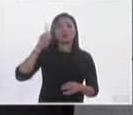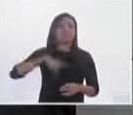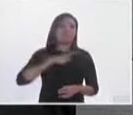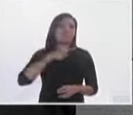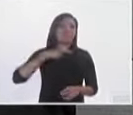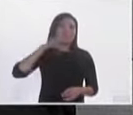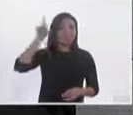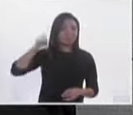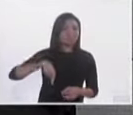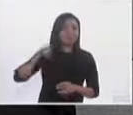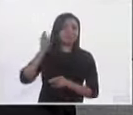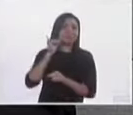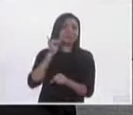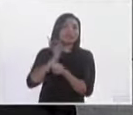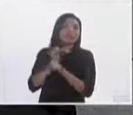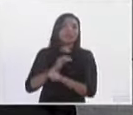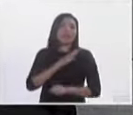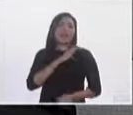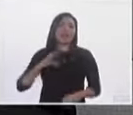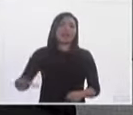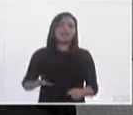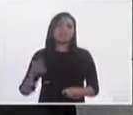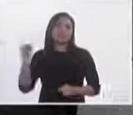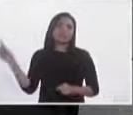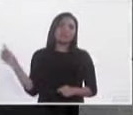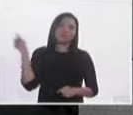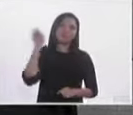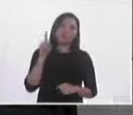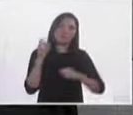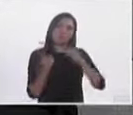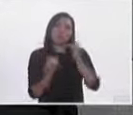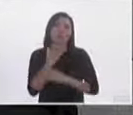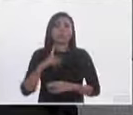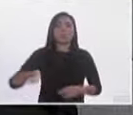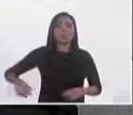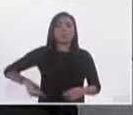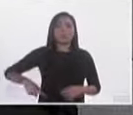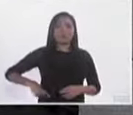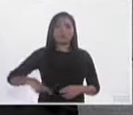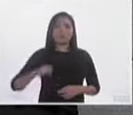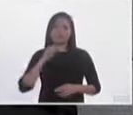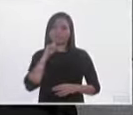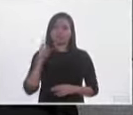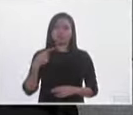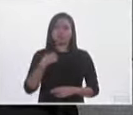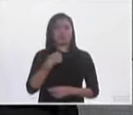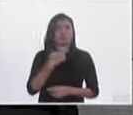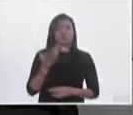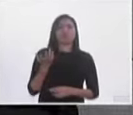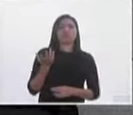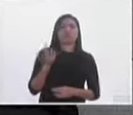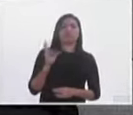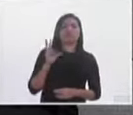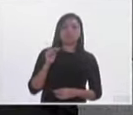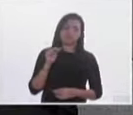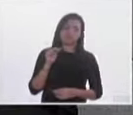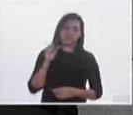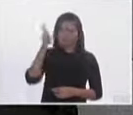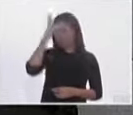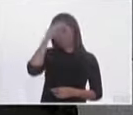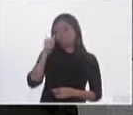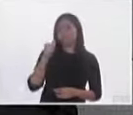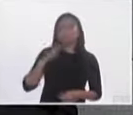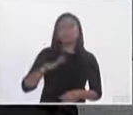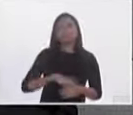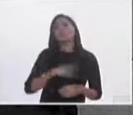de estas candidaturas y estos nuevos gobernantes que yo me niego a llamar independientes, ¿no? Yo coincido con la